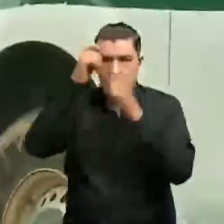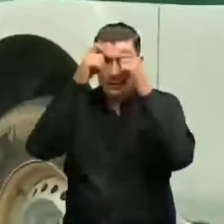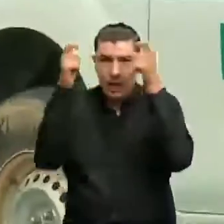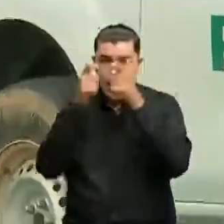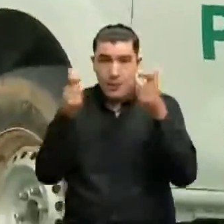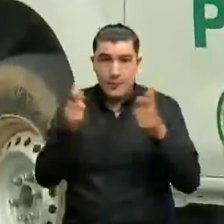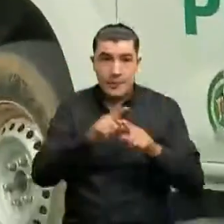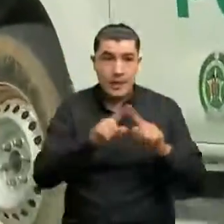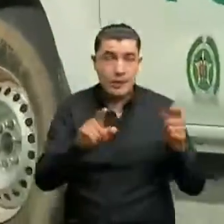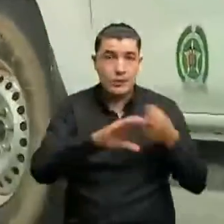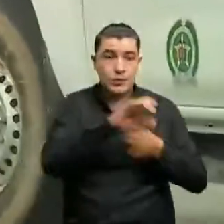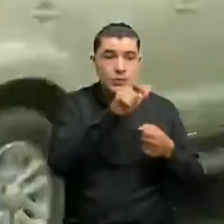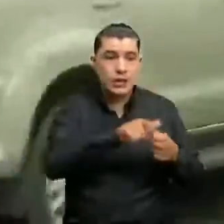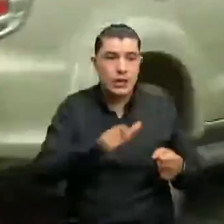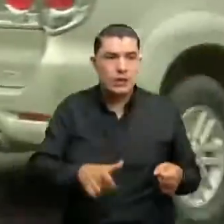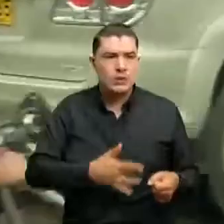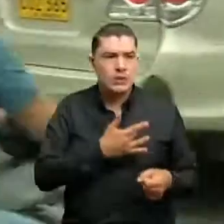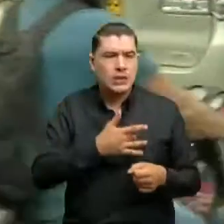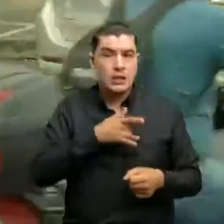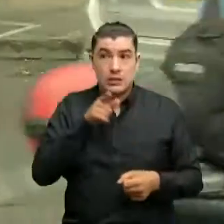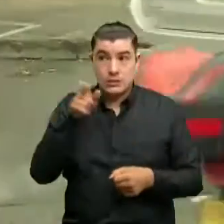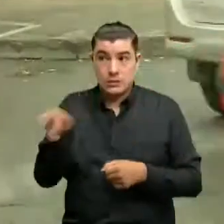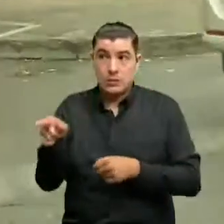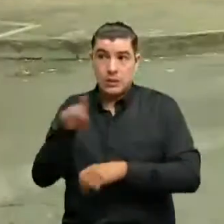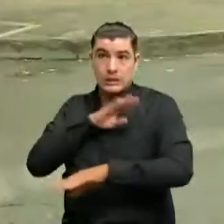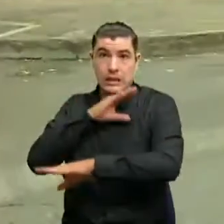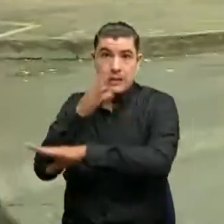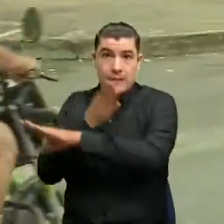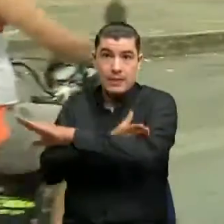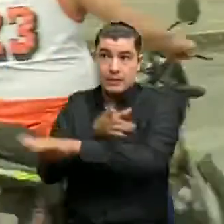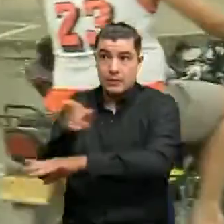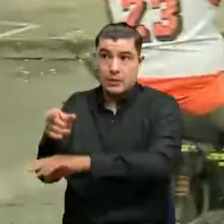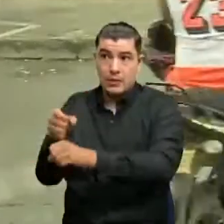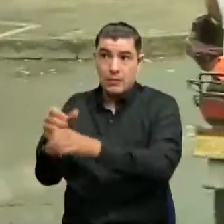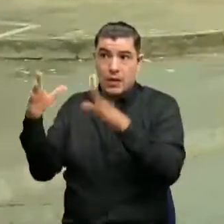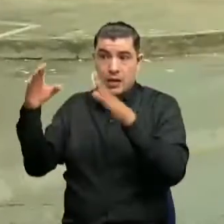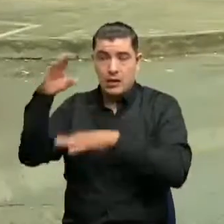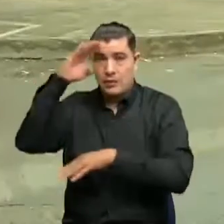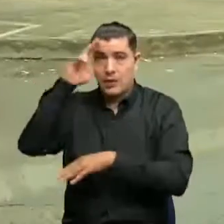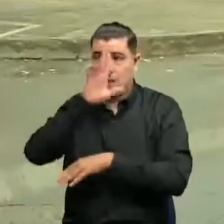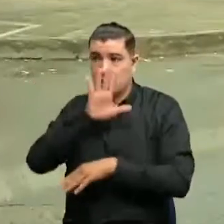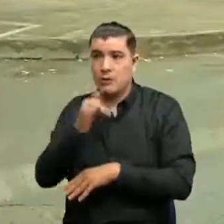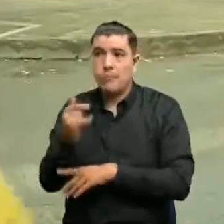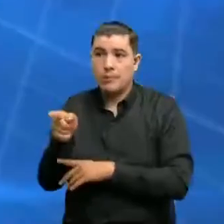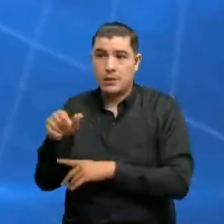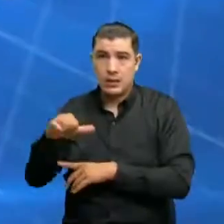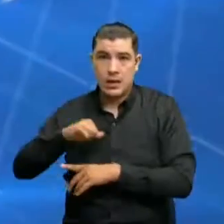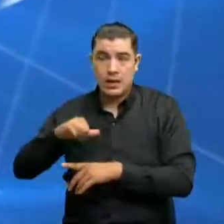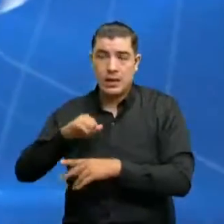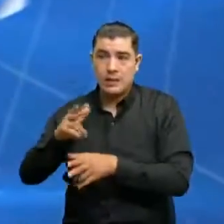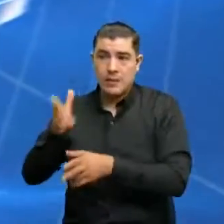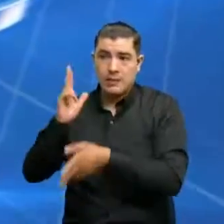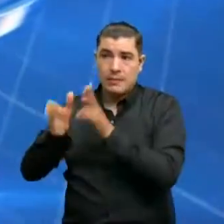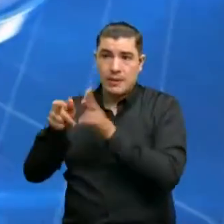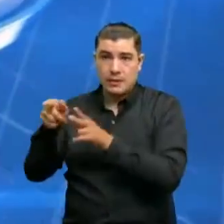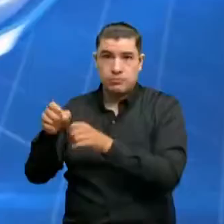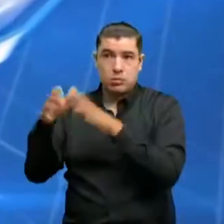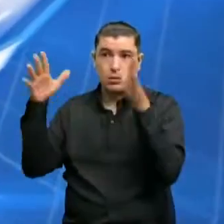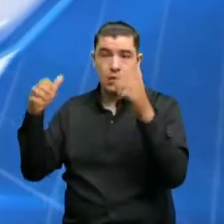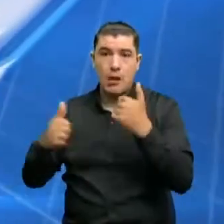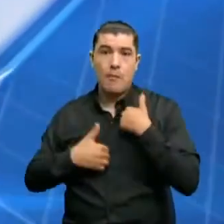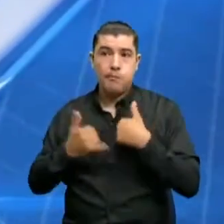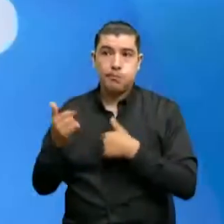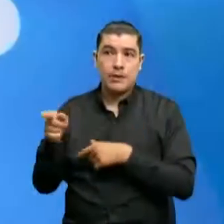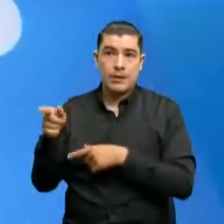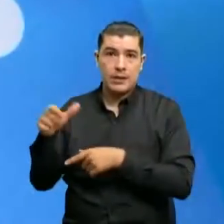conjeturas que hace, si son capaces de atacar a la policía, que tiene las armas, si son capaces de atacar al ejército, que tiene